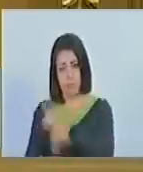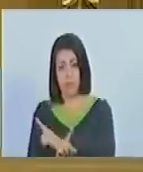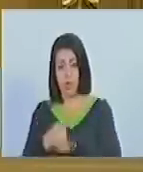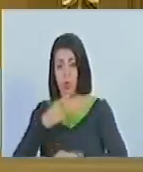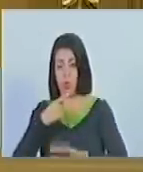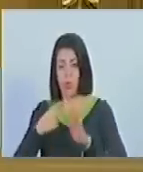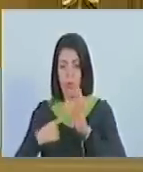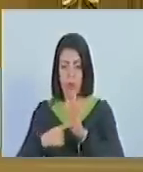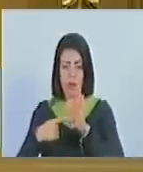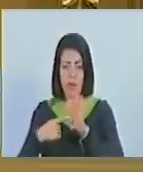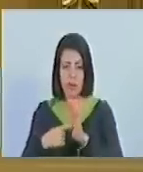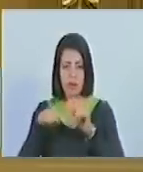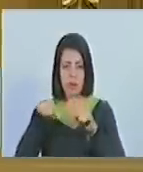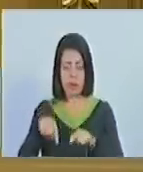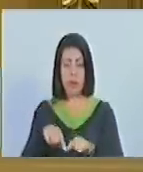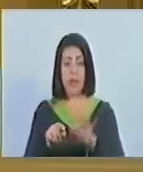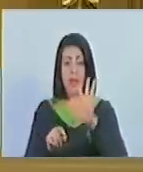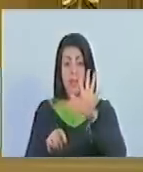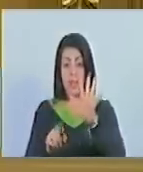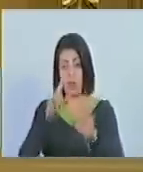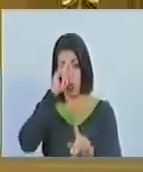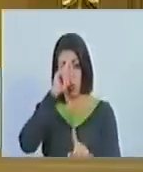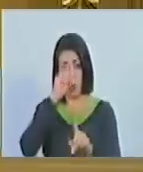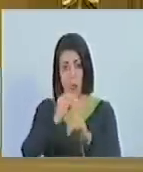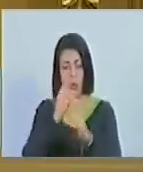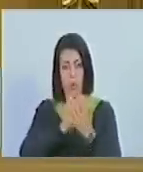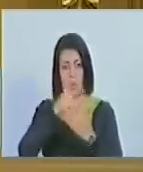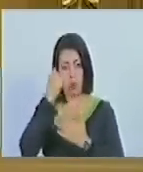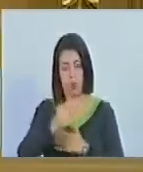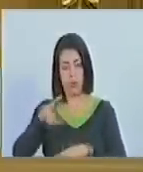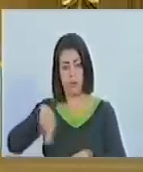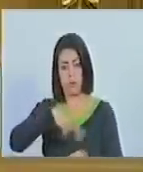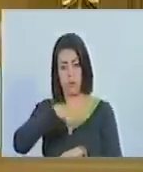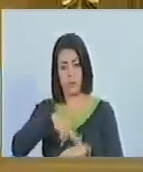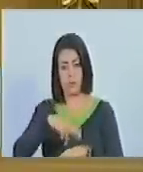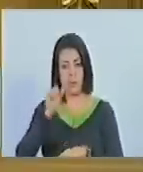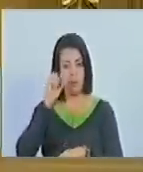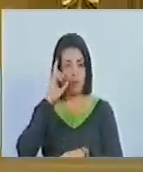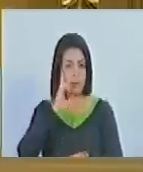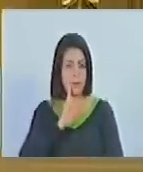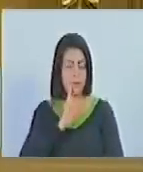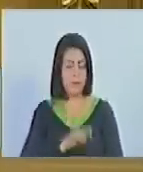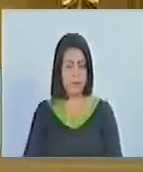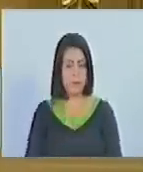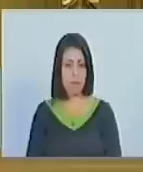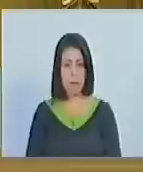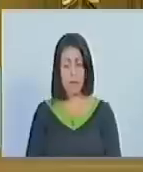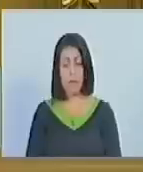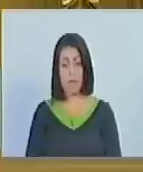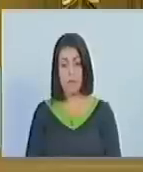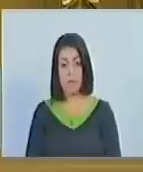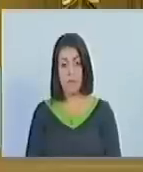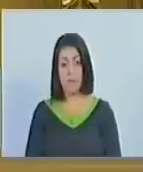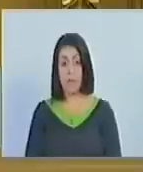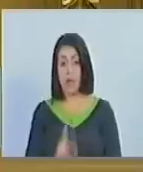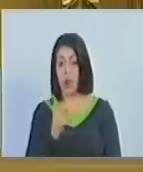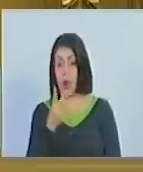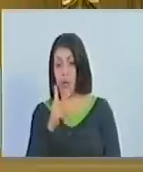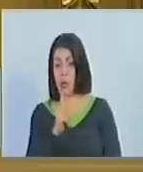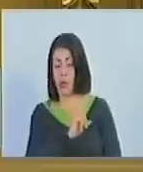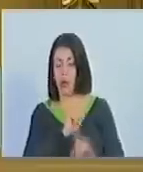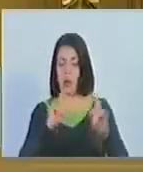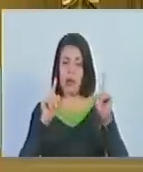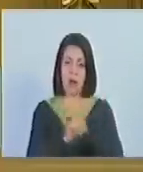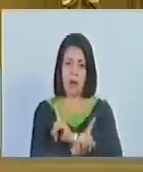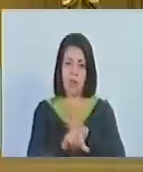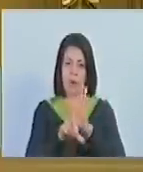cumpliendo con el quinto objetivo del proyecto nacional Simón Bolívar ambas modificaciones